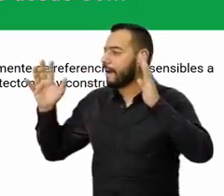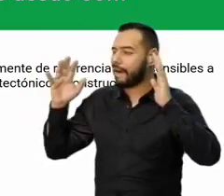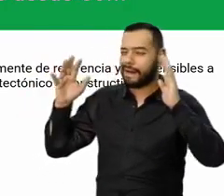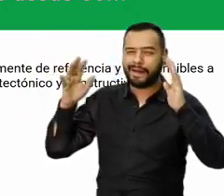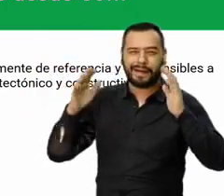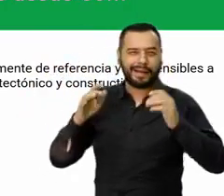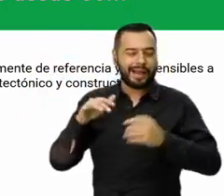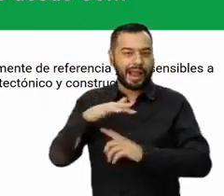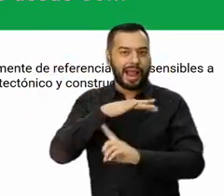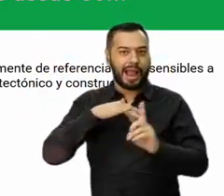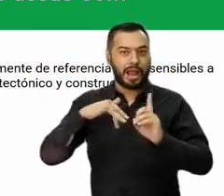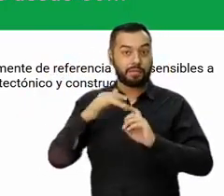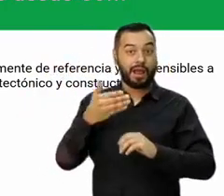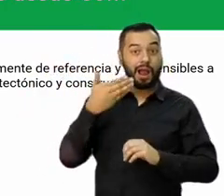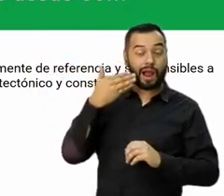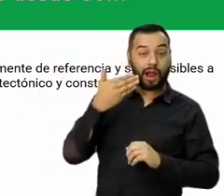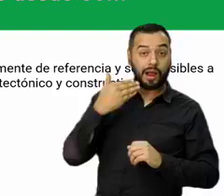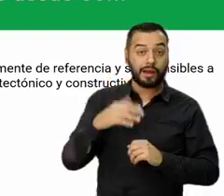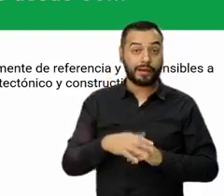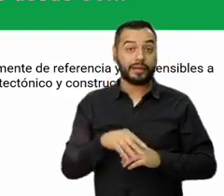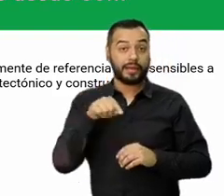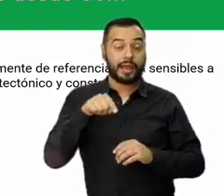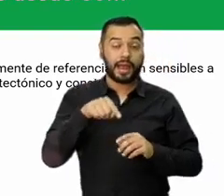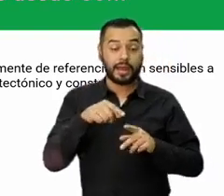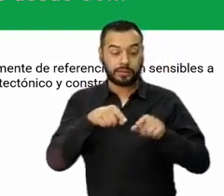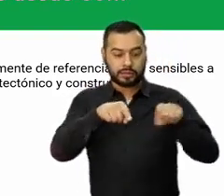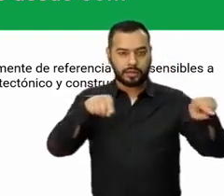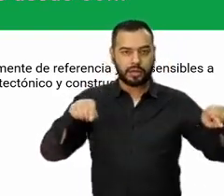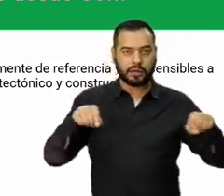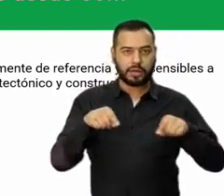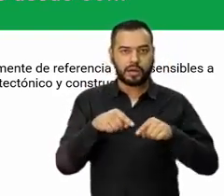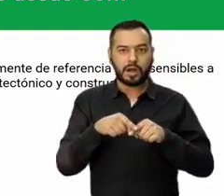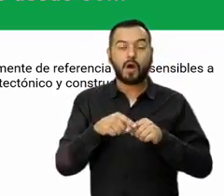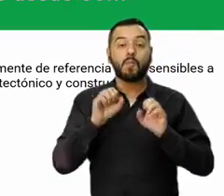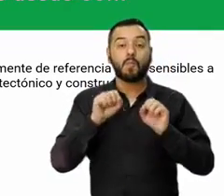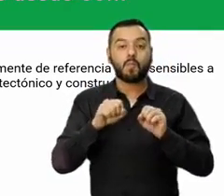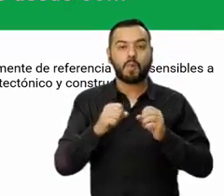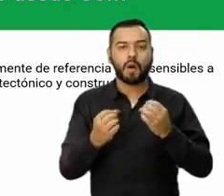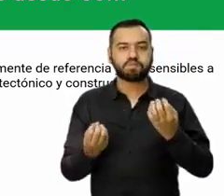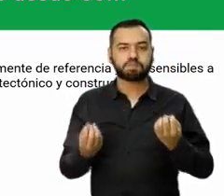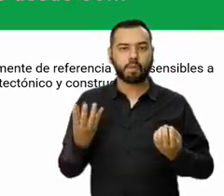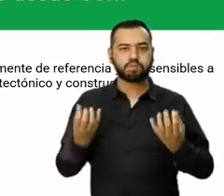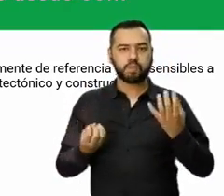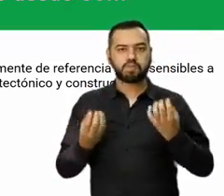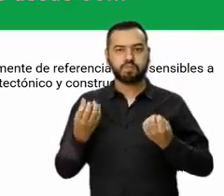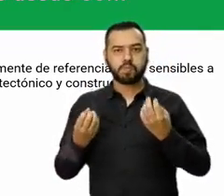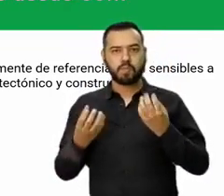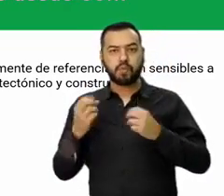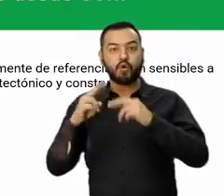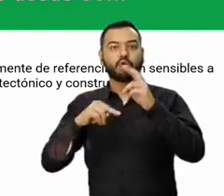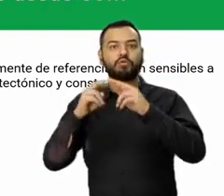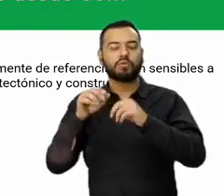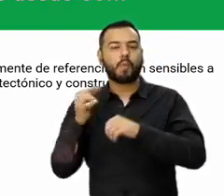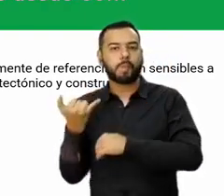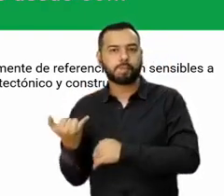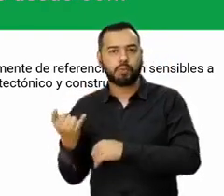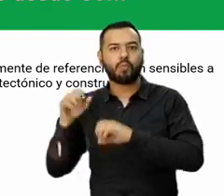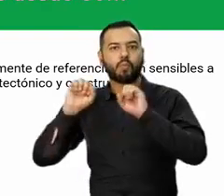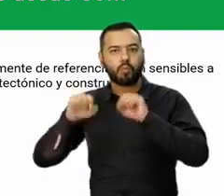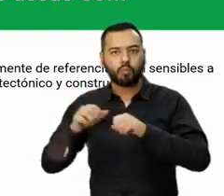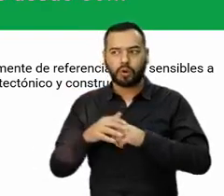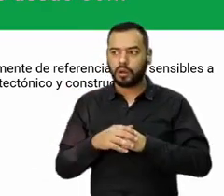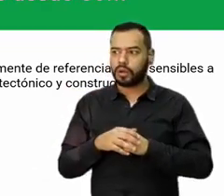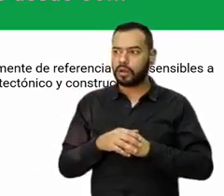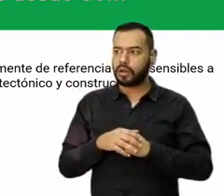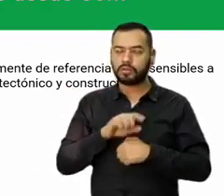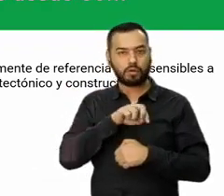el ambiente cálido y estos apartamentos puedes hacerles un jacuzzi. Entonces disfrutas, sí, entonces no